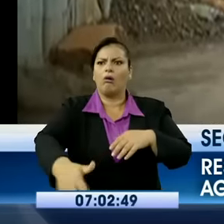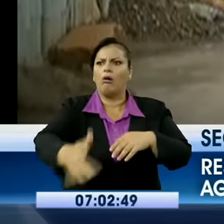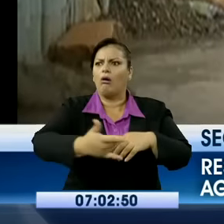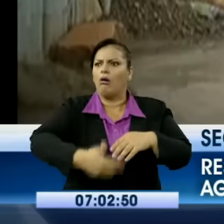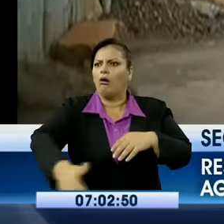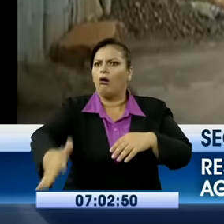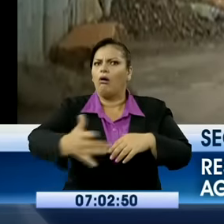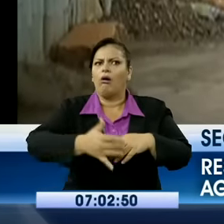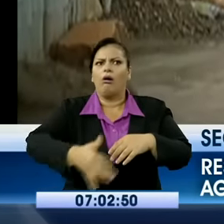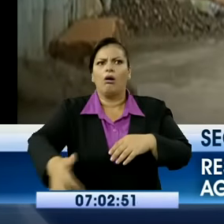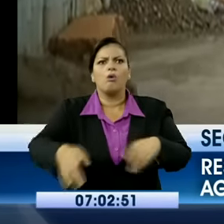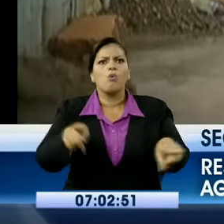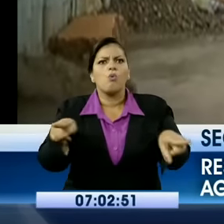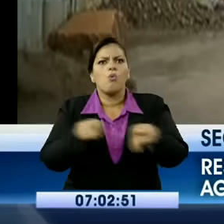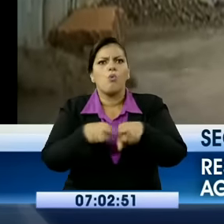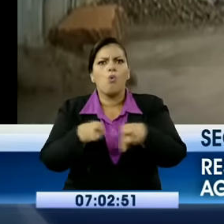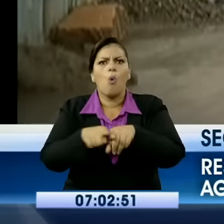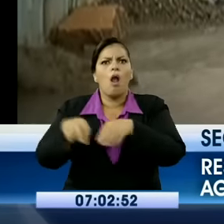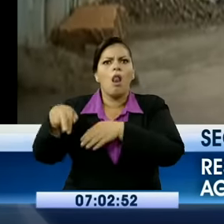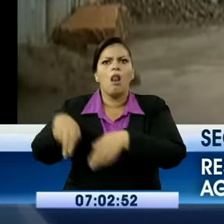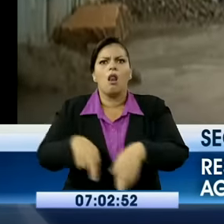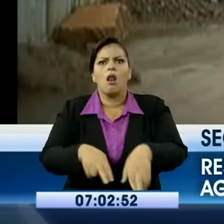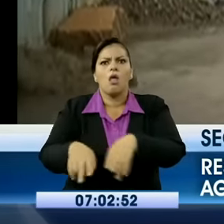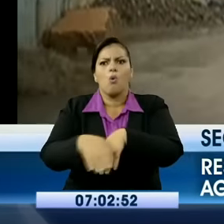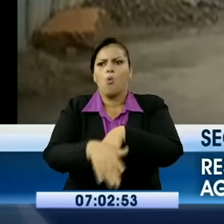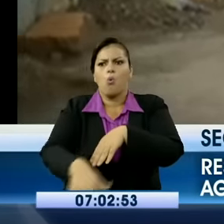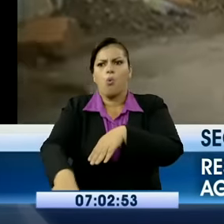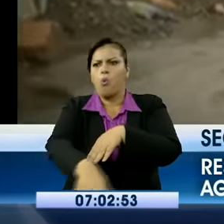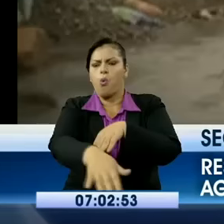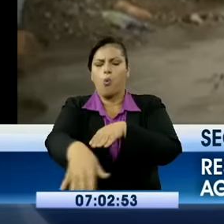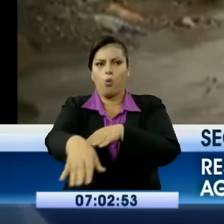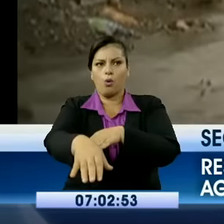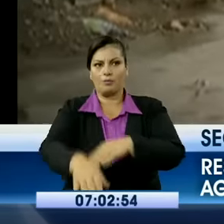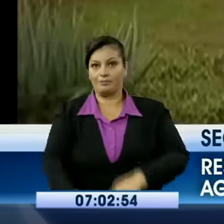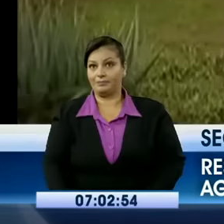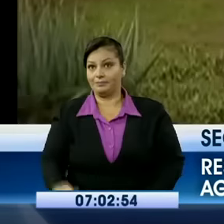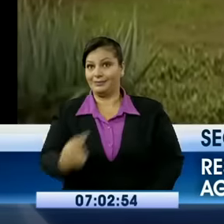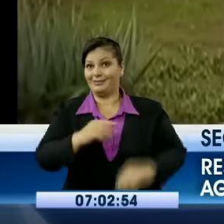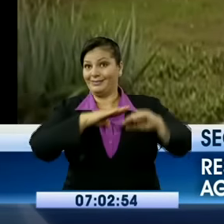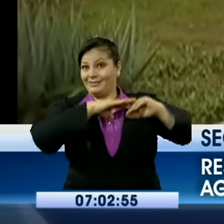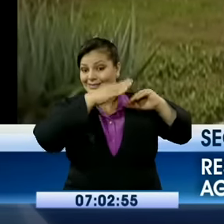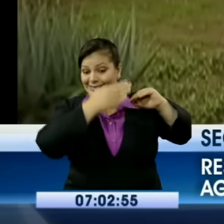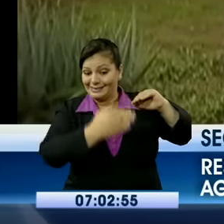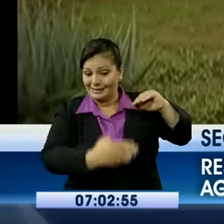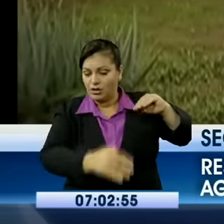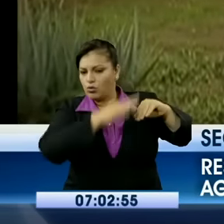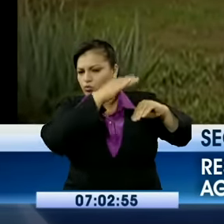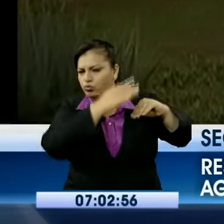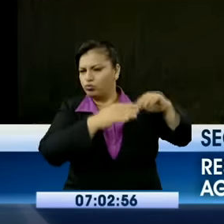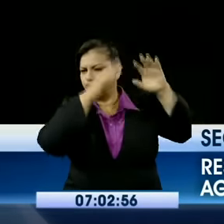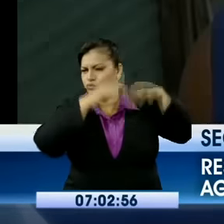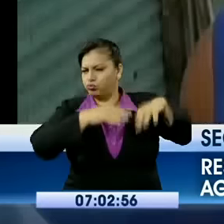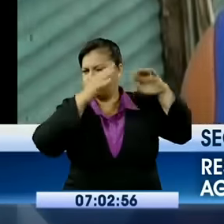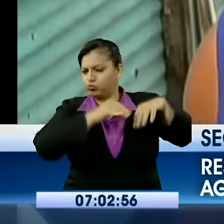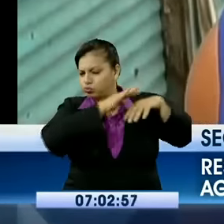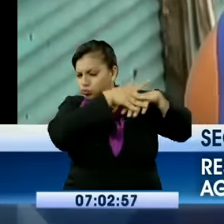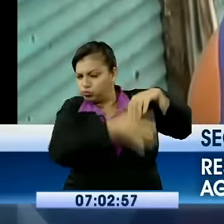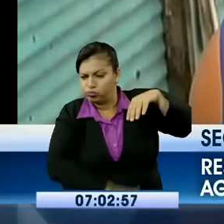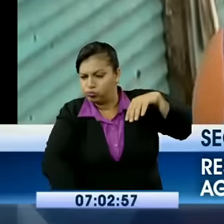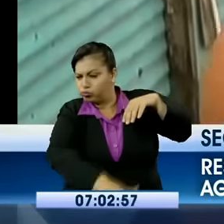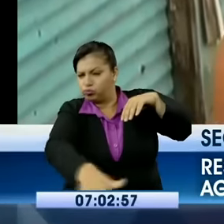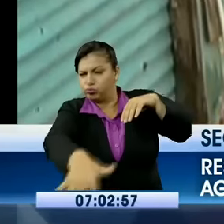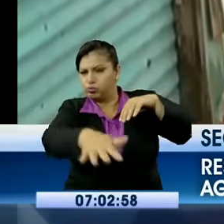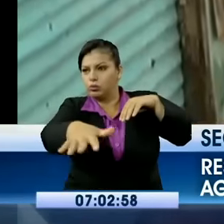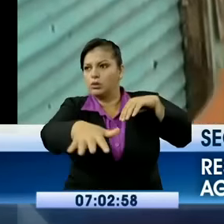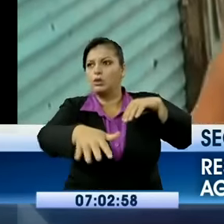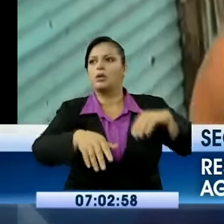moradores, producto de las bajadas de aguas de los cerros y el desnivel del terreno. El primer año